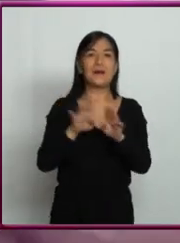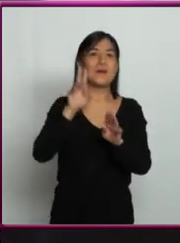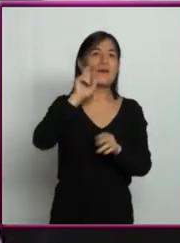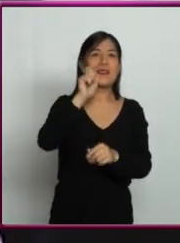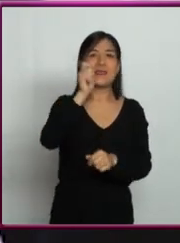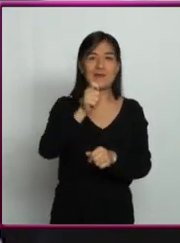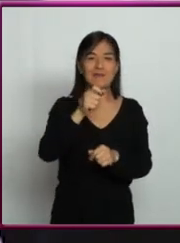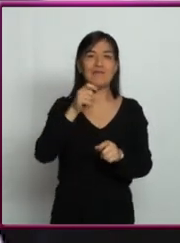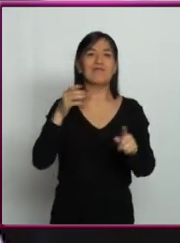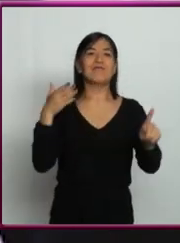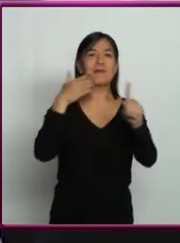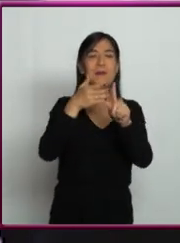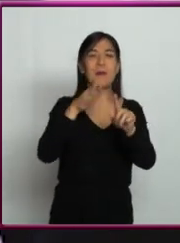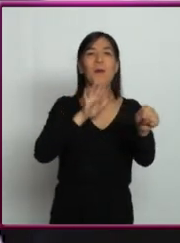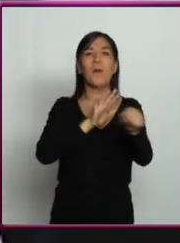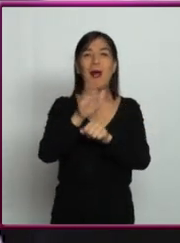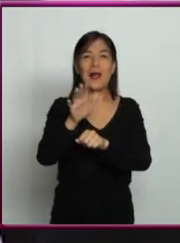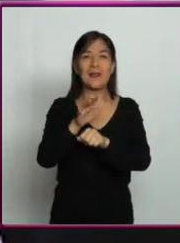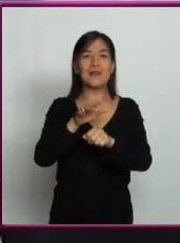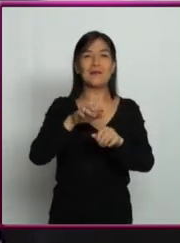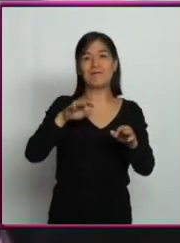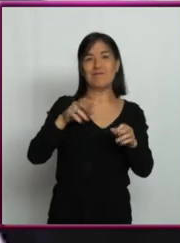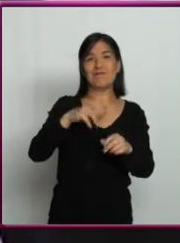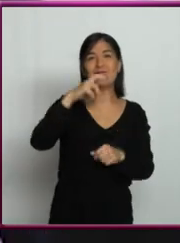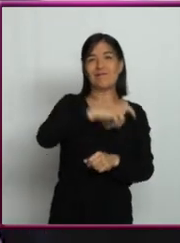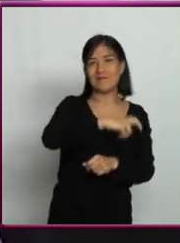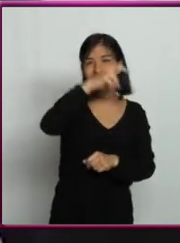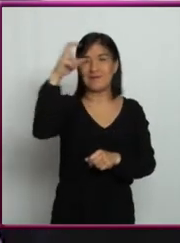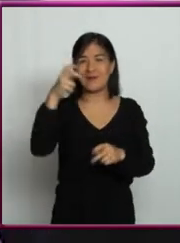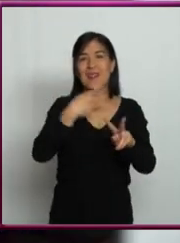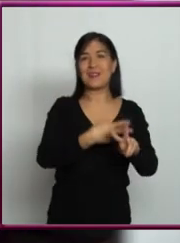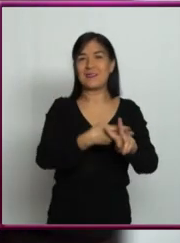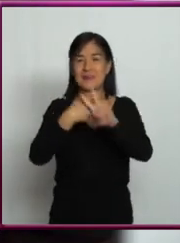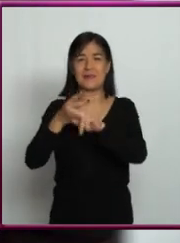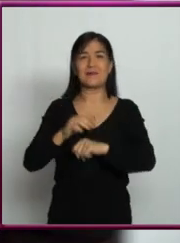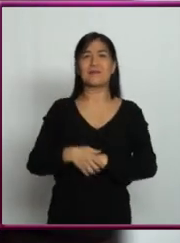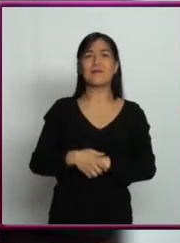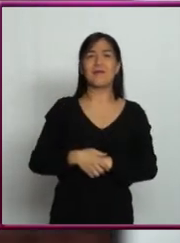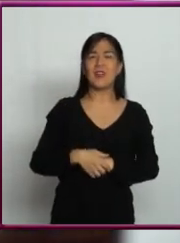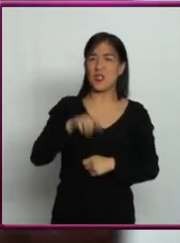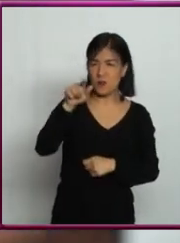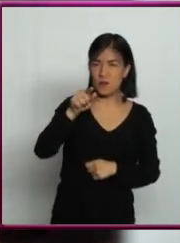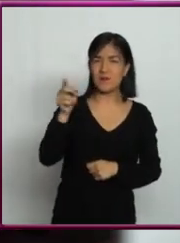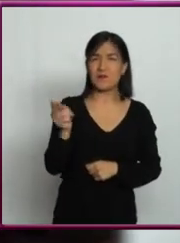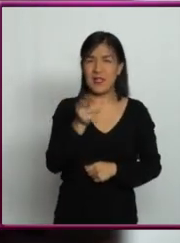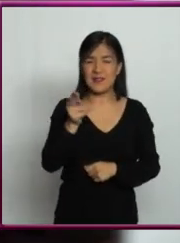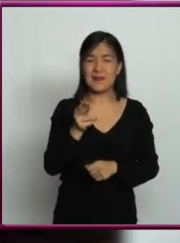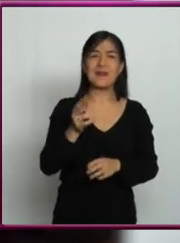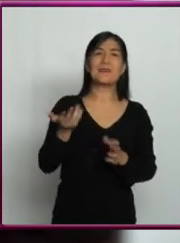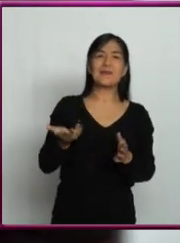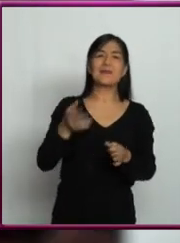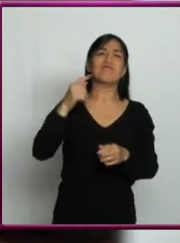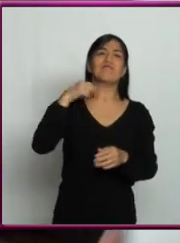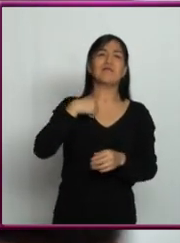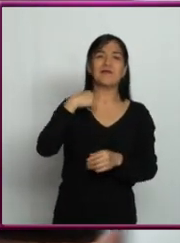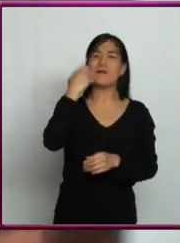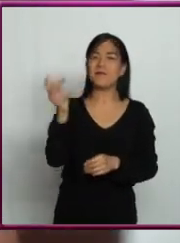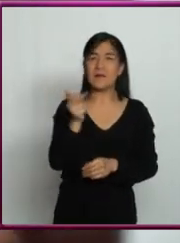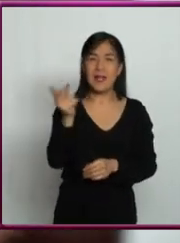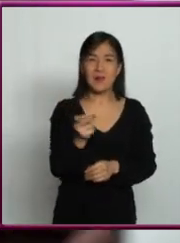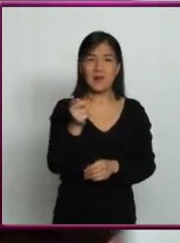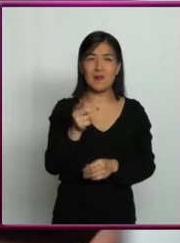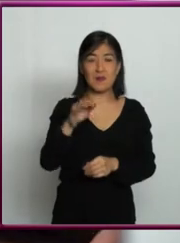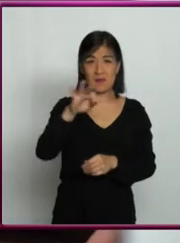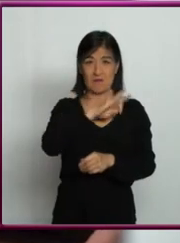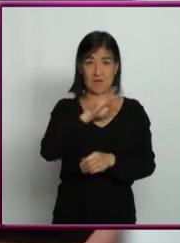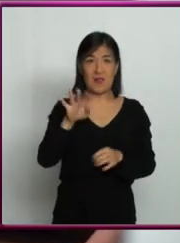determinar la masa de los planetas o de las estrellas. ¿Usted cree, o la pregunta aquí sería, ¿se puede determinar